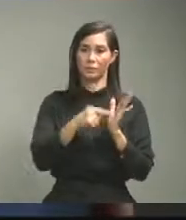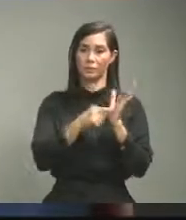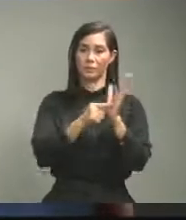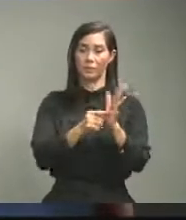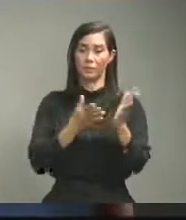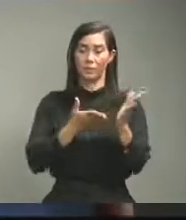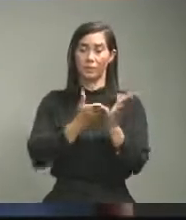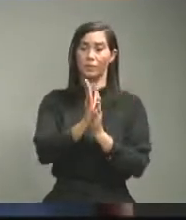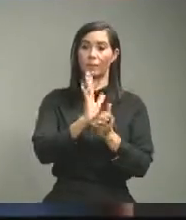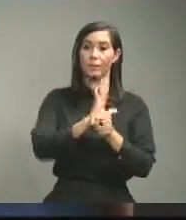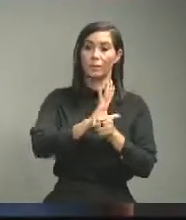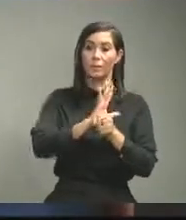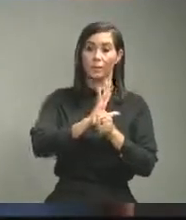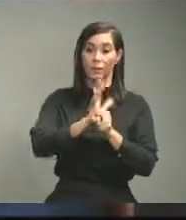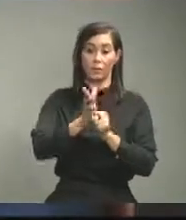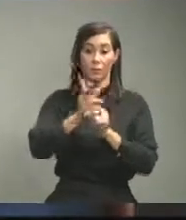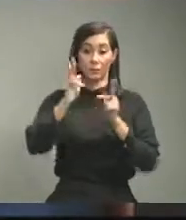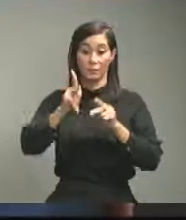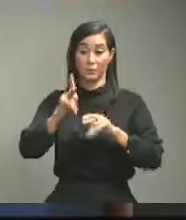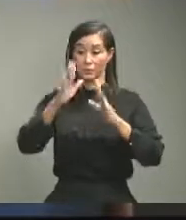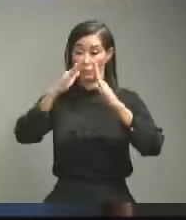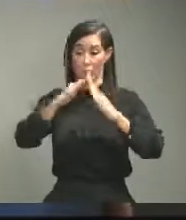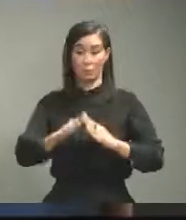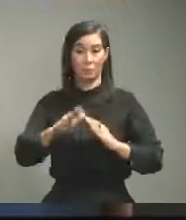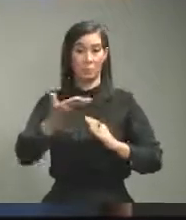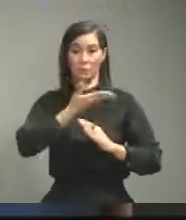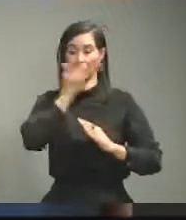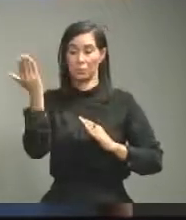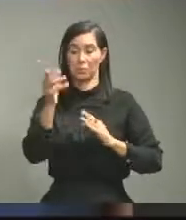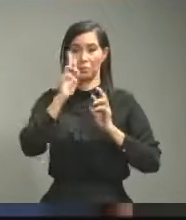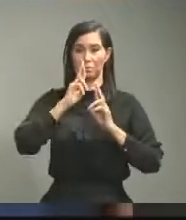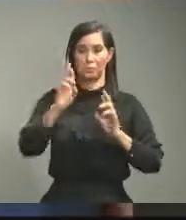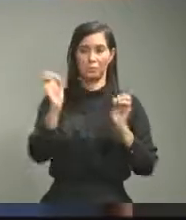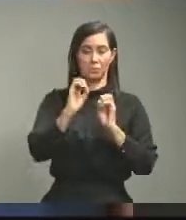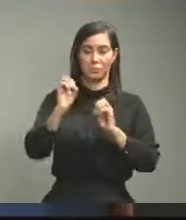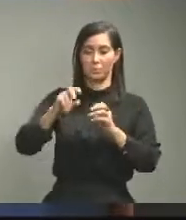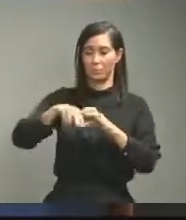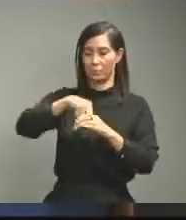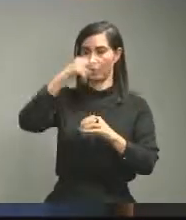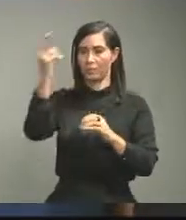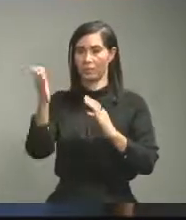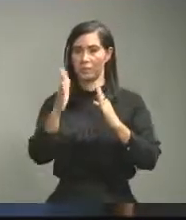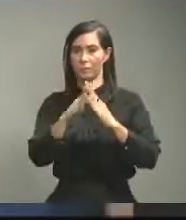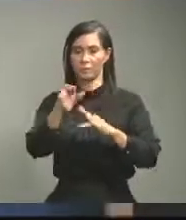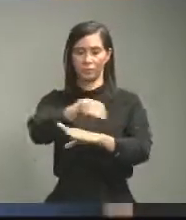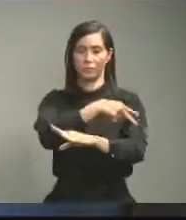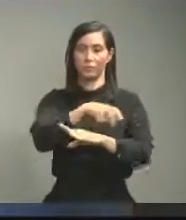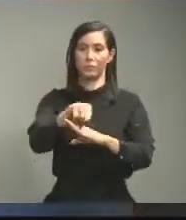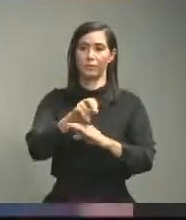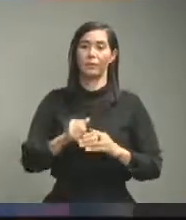en medio de la cuarentena ¿no? con gente que no ha tendido el llamado de quedarse en sus casas